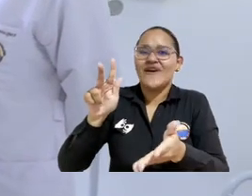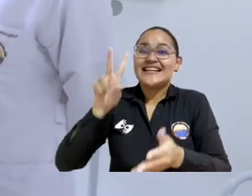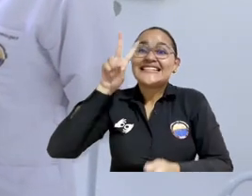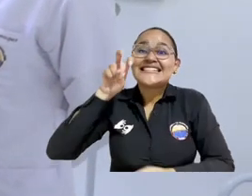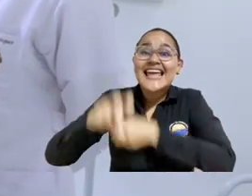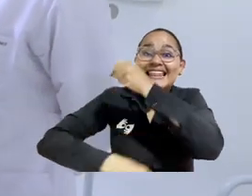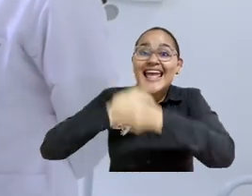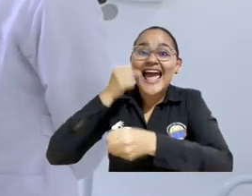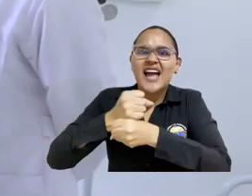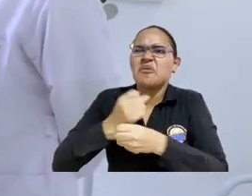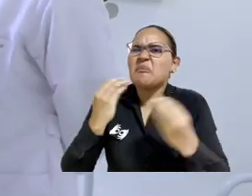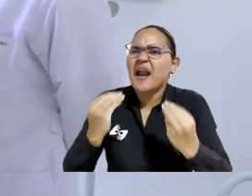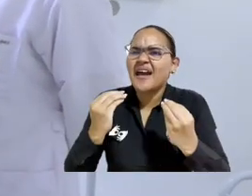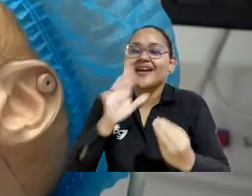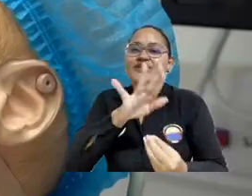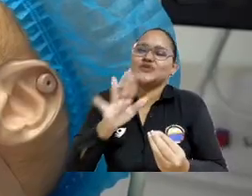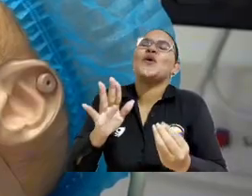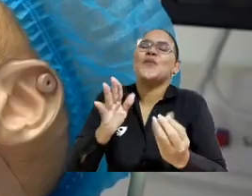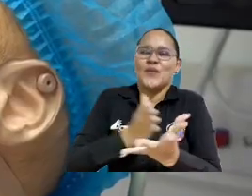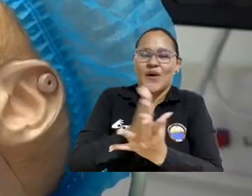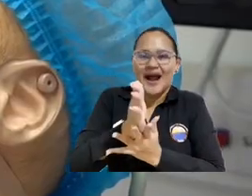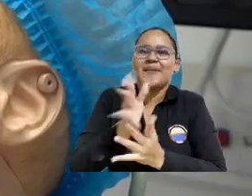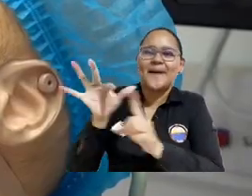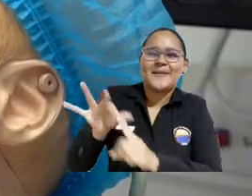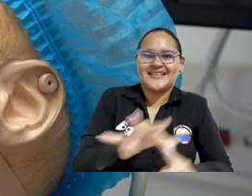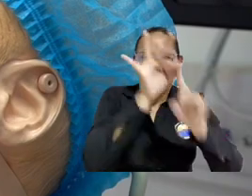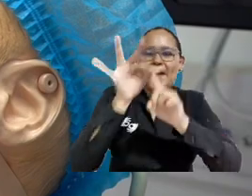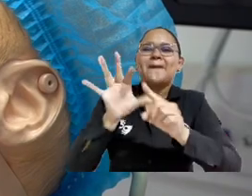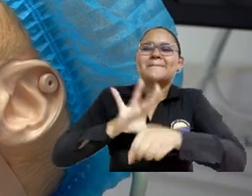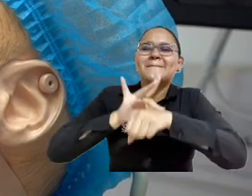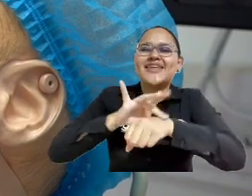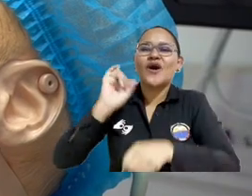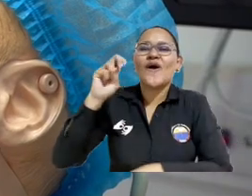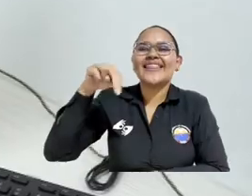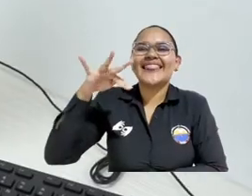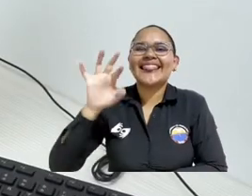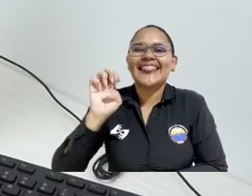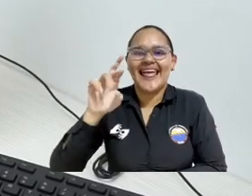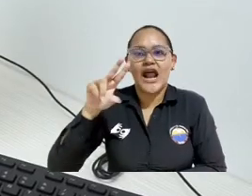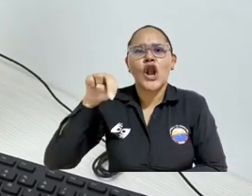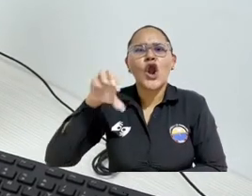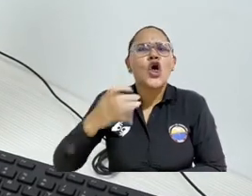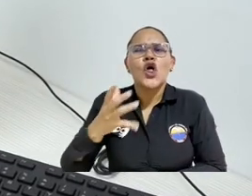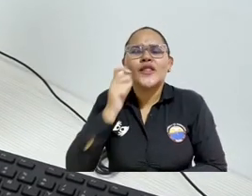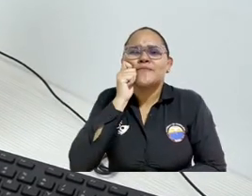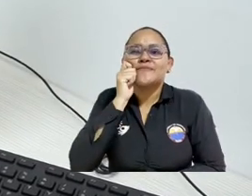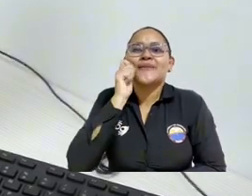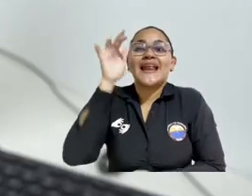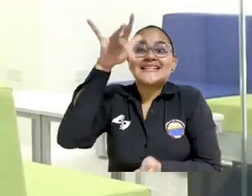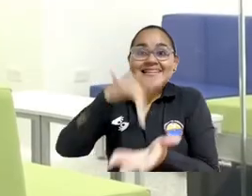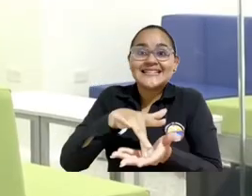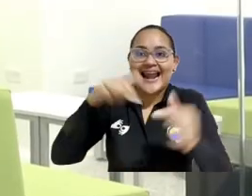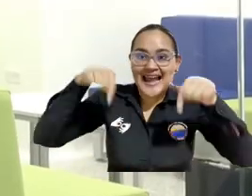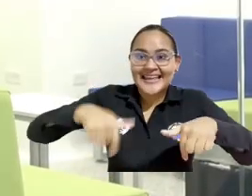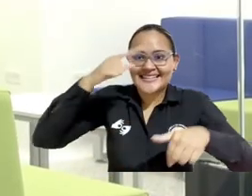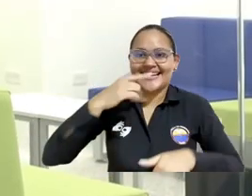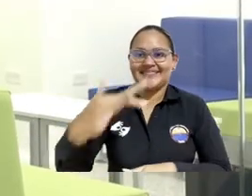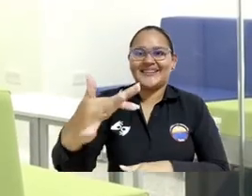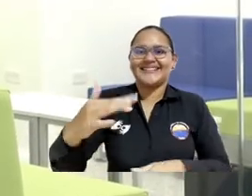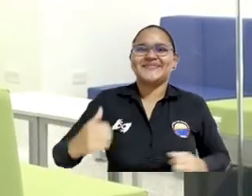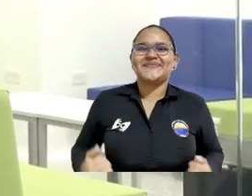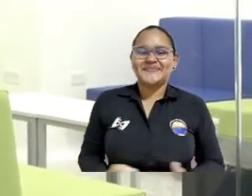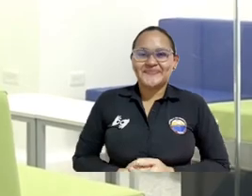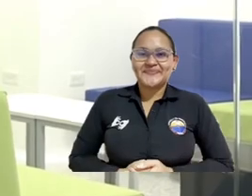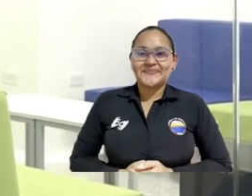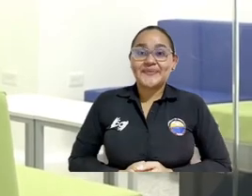otorgara el registro calificado por 7 años para el programa de especialización en medicina interna en la modalidad presencial en Santa Marta.